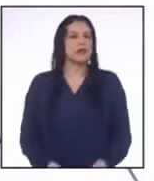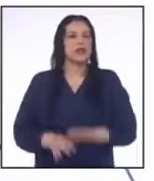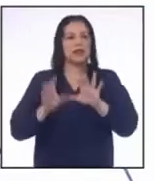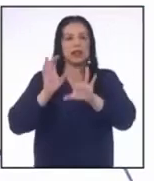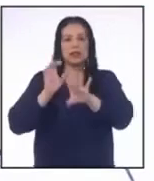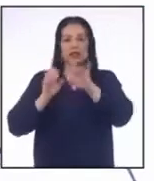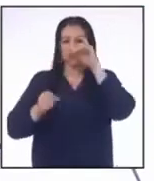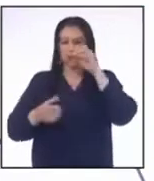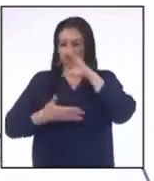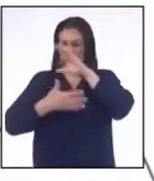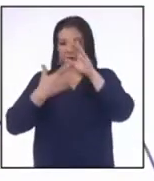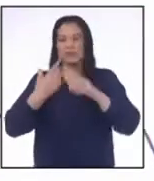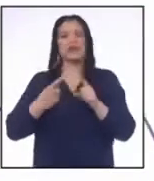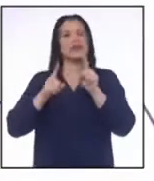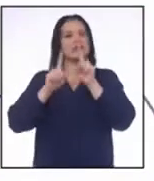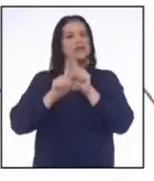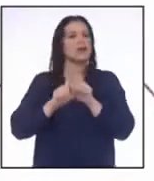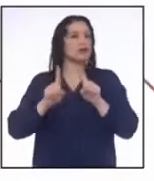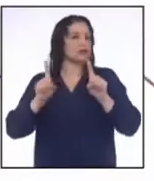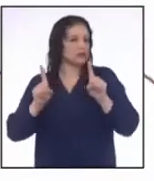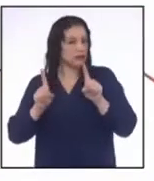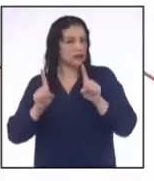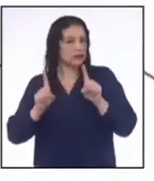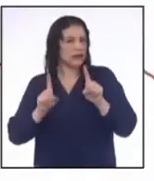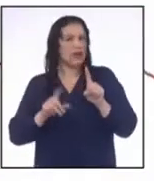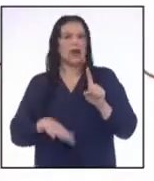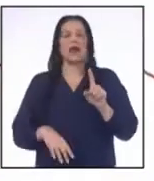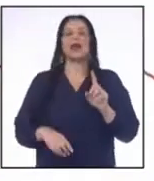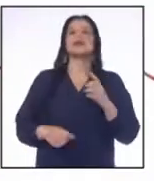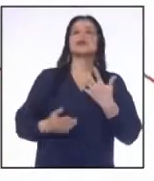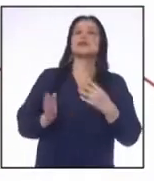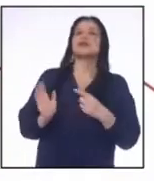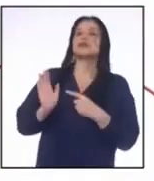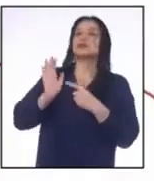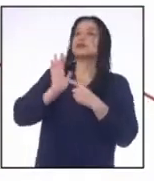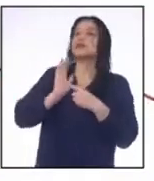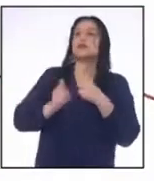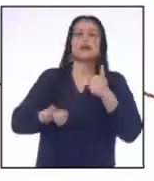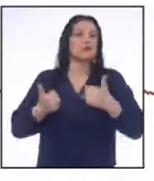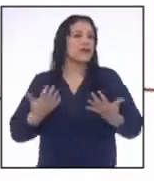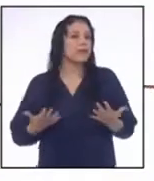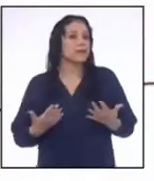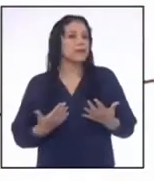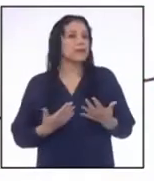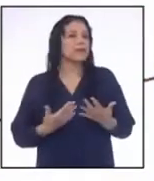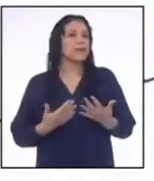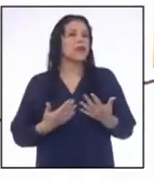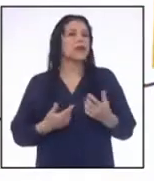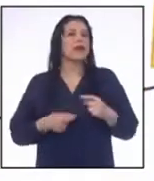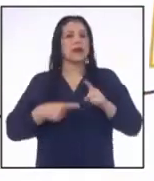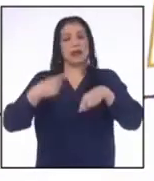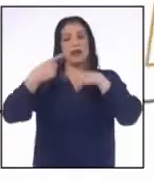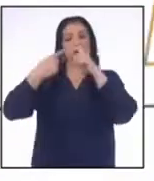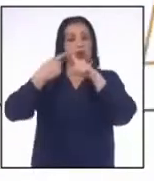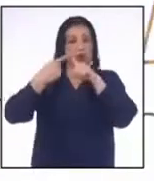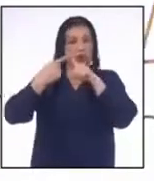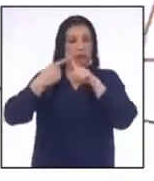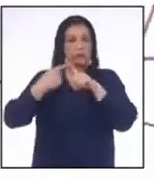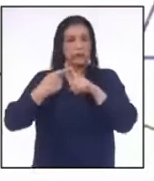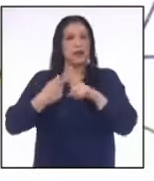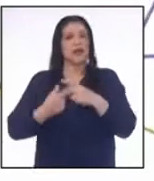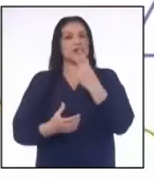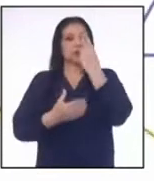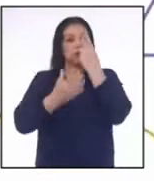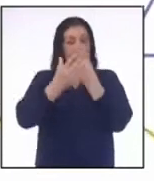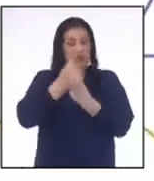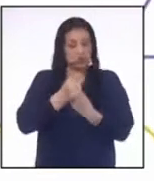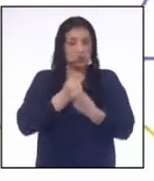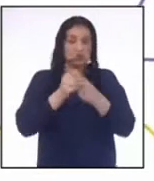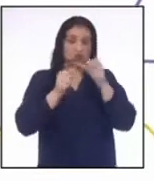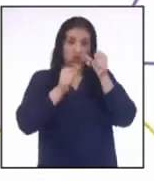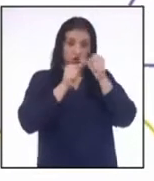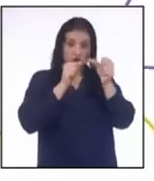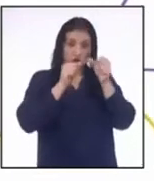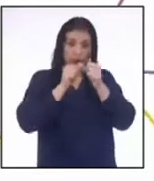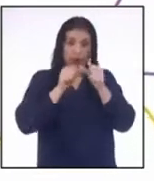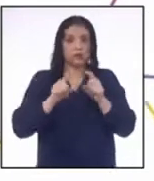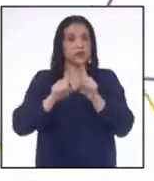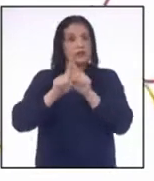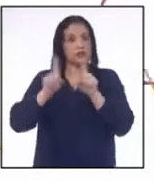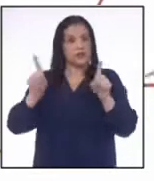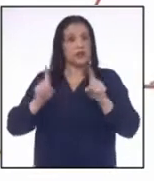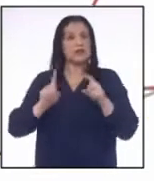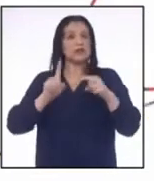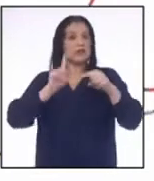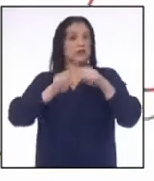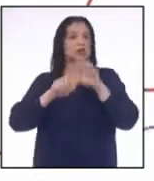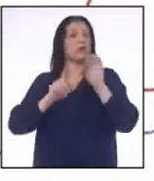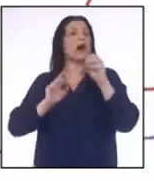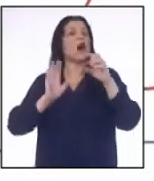Identificamos las propiedades de las desigualdades Las que nos indicaban Propiedad 1 Si a los dos miembros de una desigualdad Se les suma